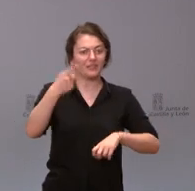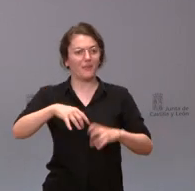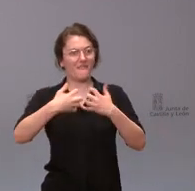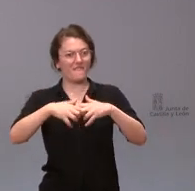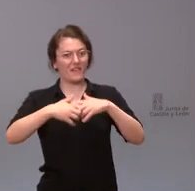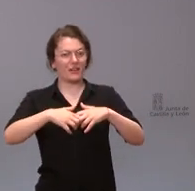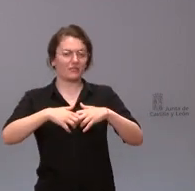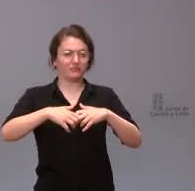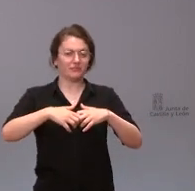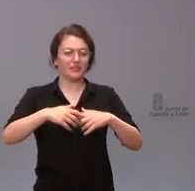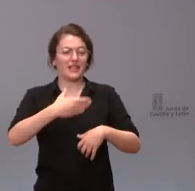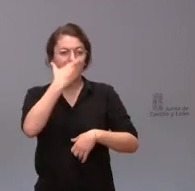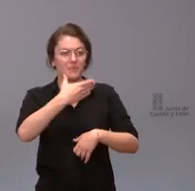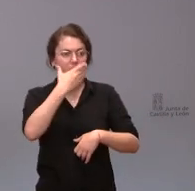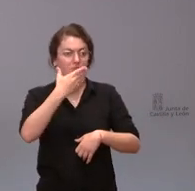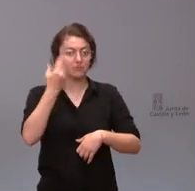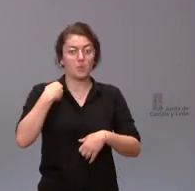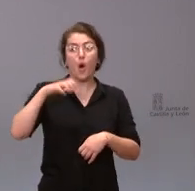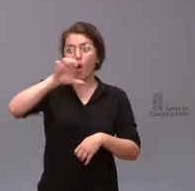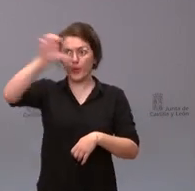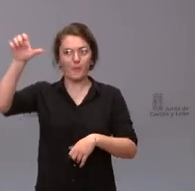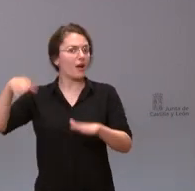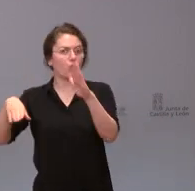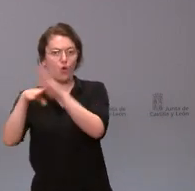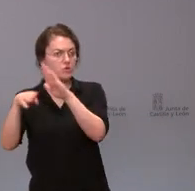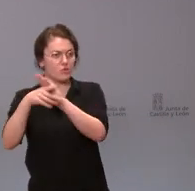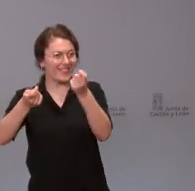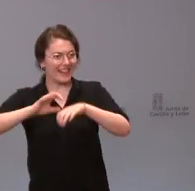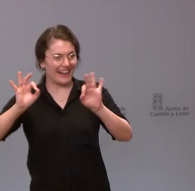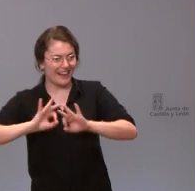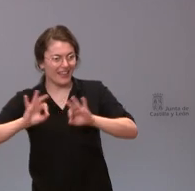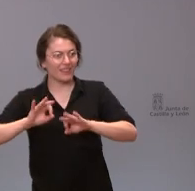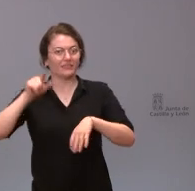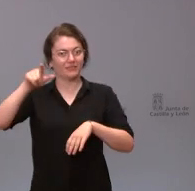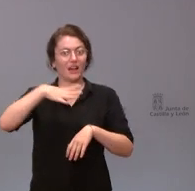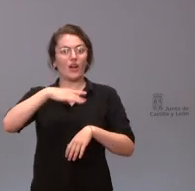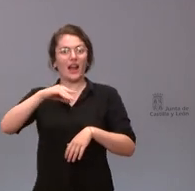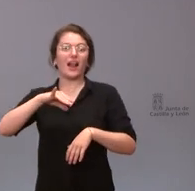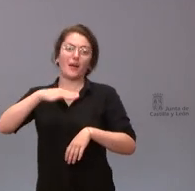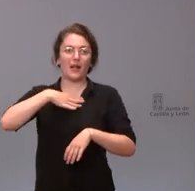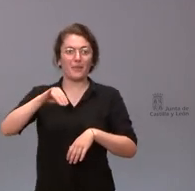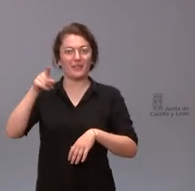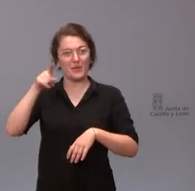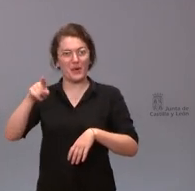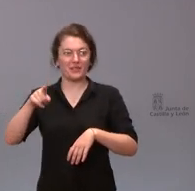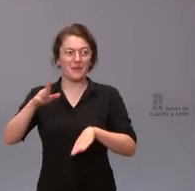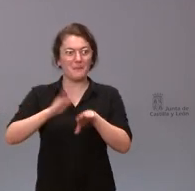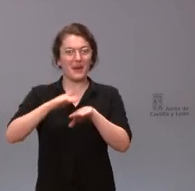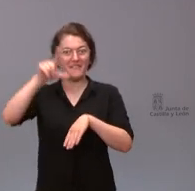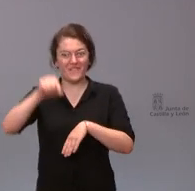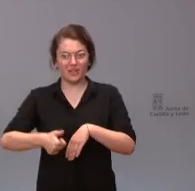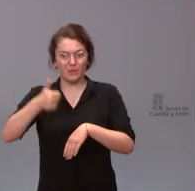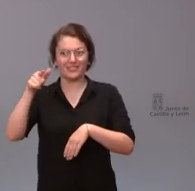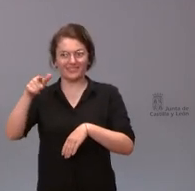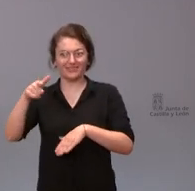lo hicieron que otros países de Europa están pudiendo disponer de esas centrales en estos momentos para abalatar el coste y que si hoy